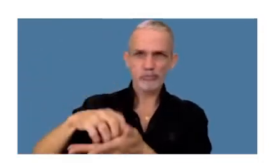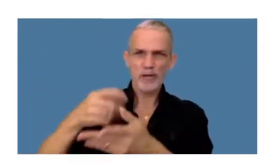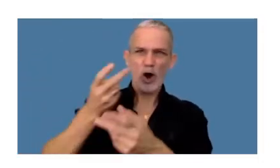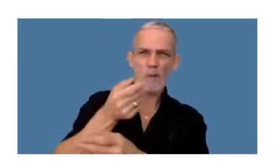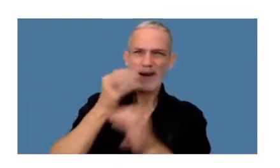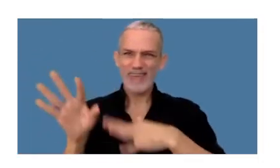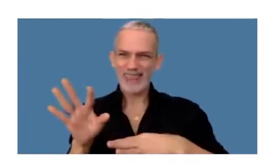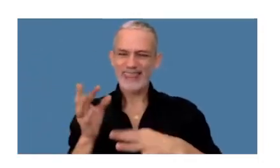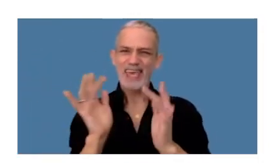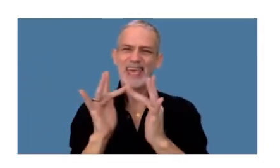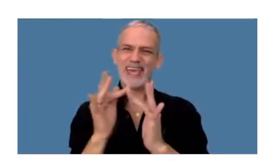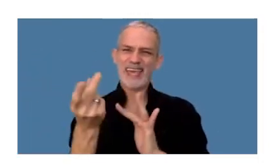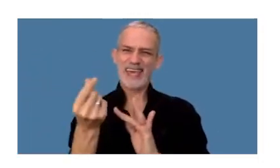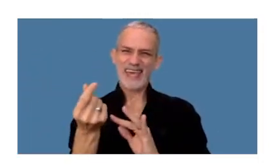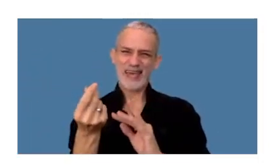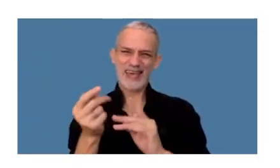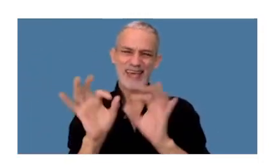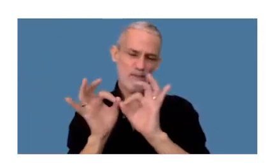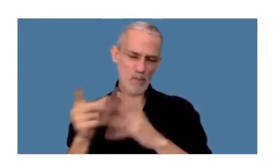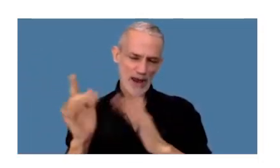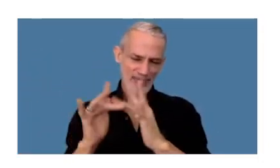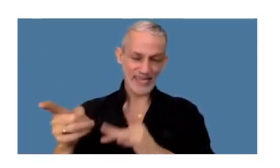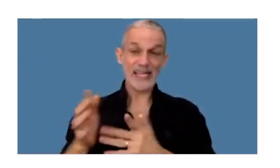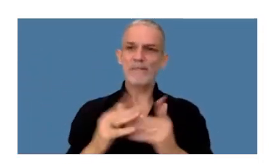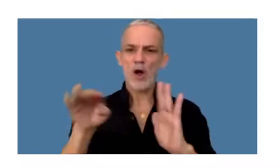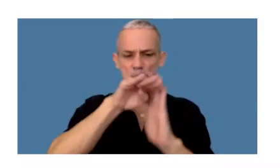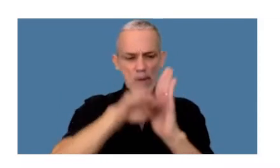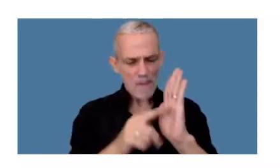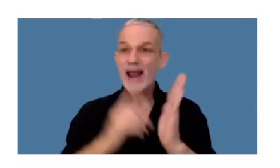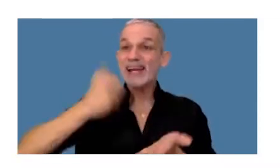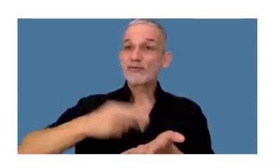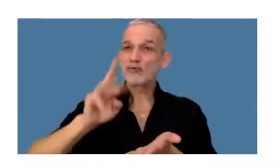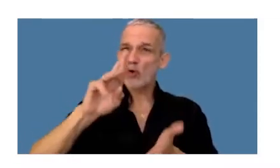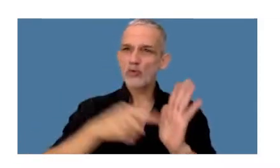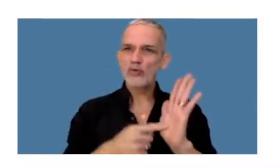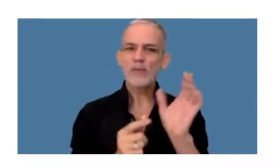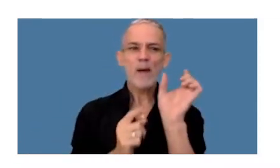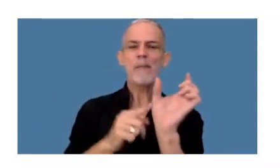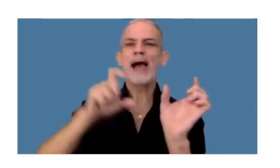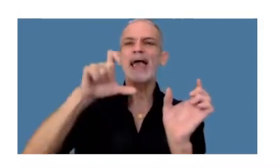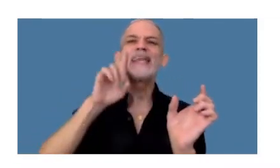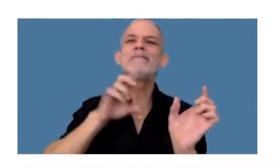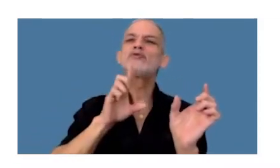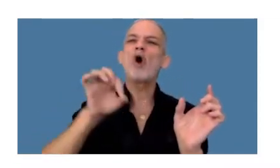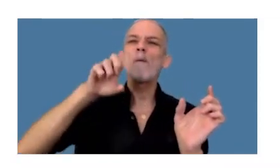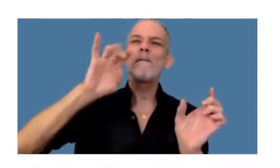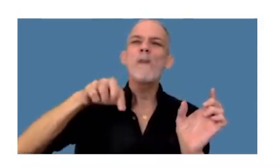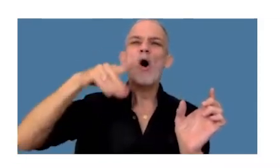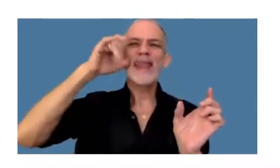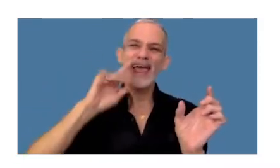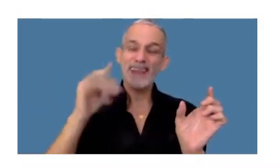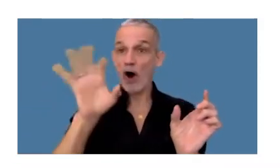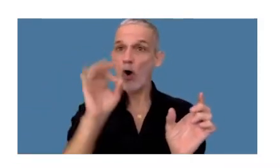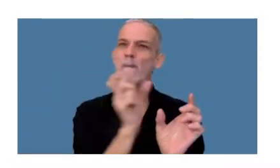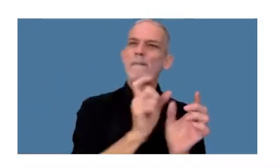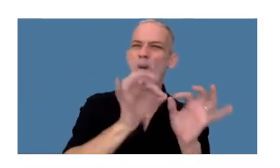criptomonedas Pero más allá de que allí en dicha resolución se incorpora la palabra criptomoneda y moneda